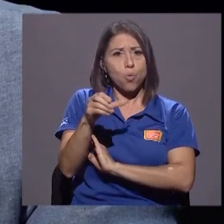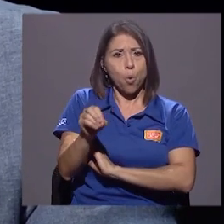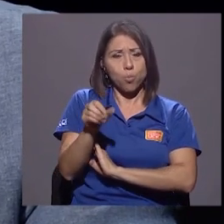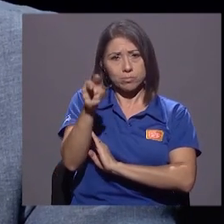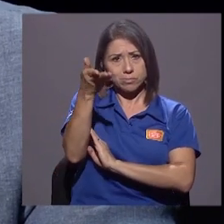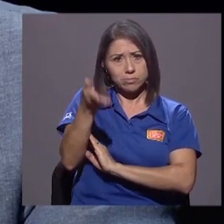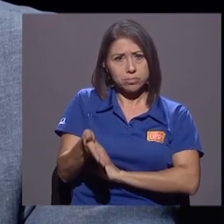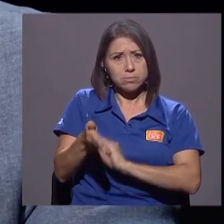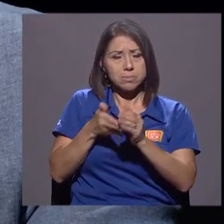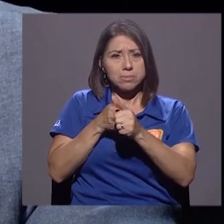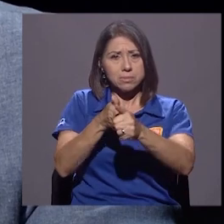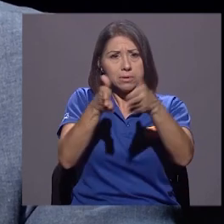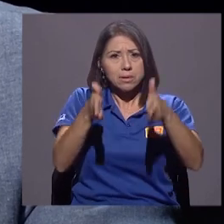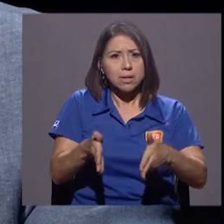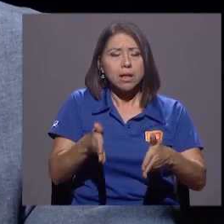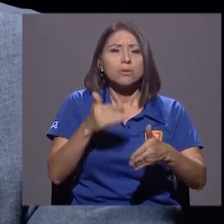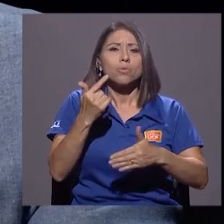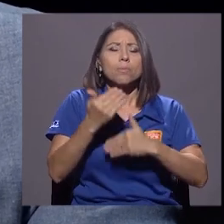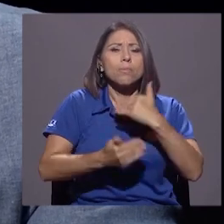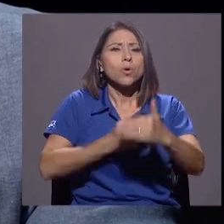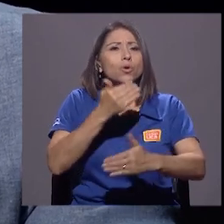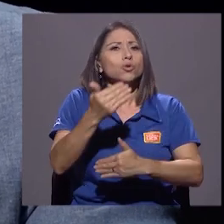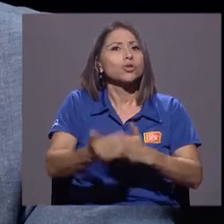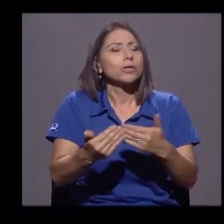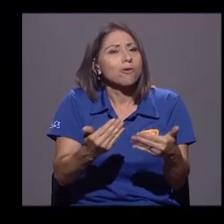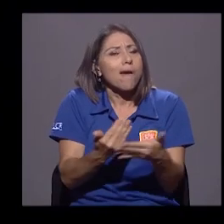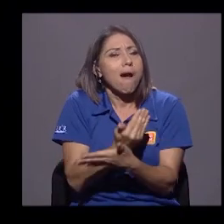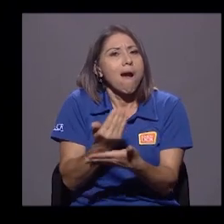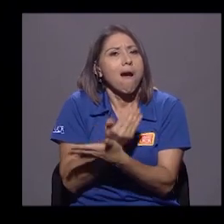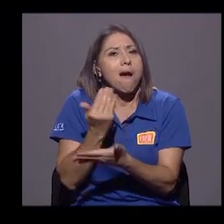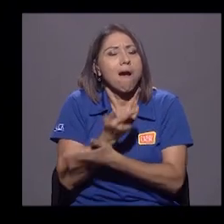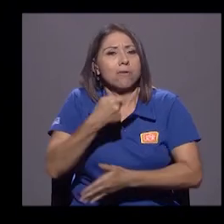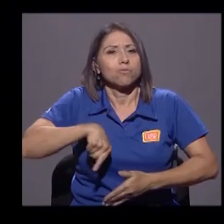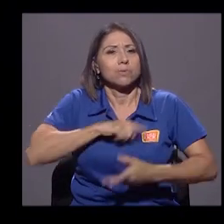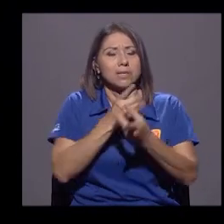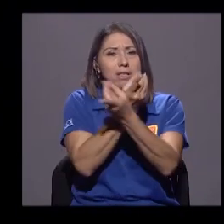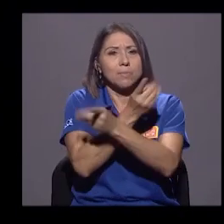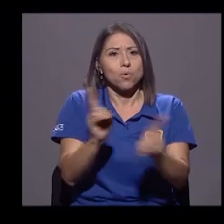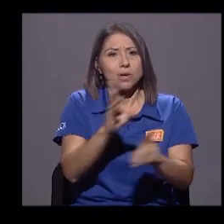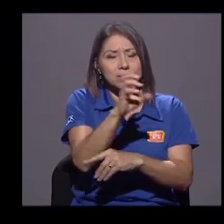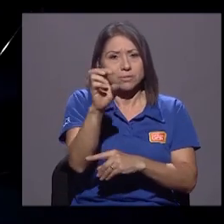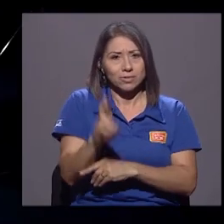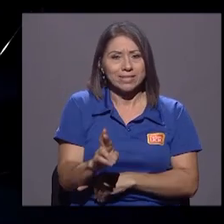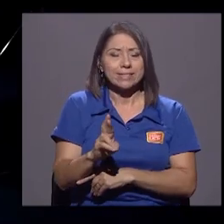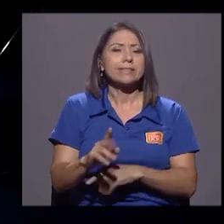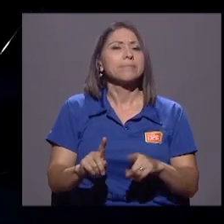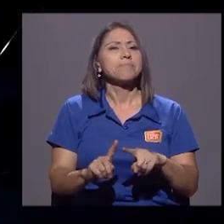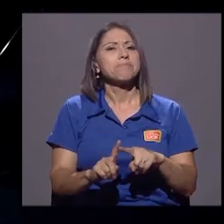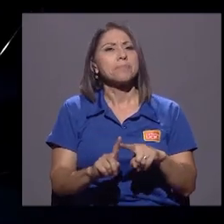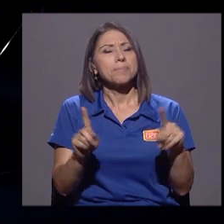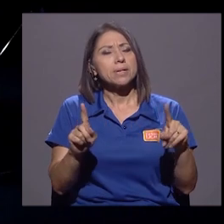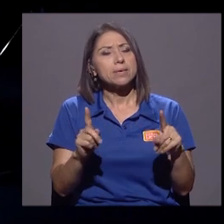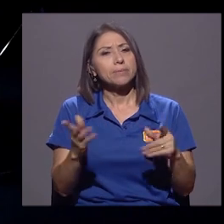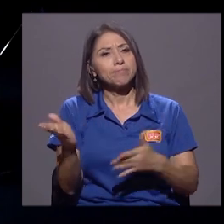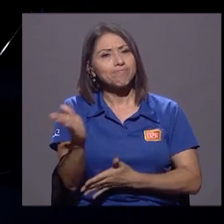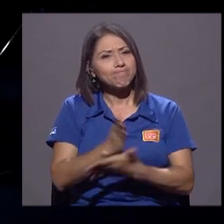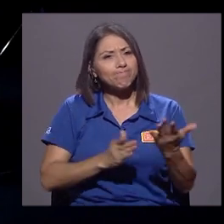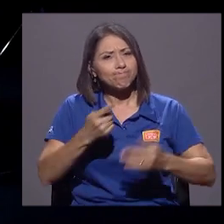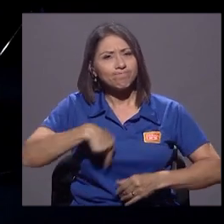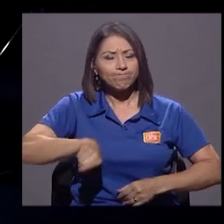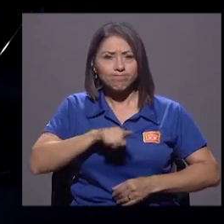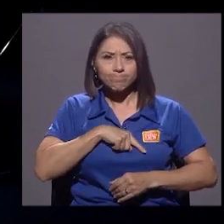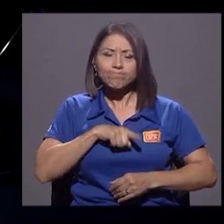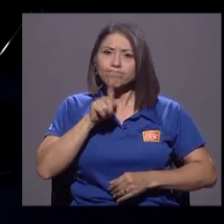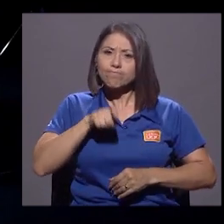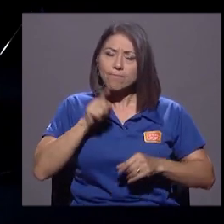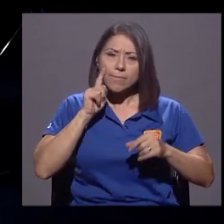sobre todo que remoza nuestra democracia costarricense. Pero don Gustavo, hay algo que deberíamos revisar como